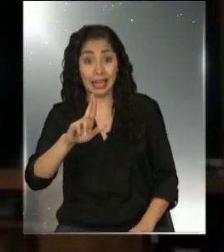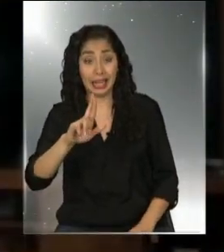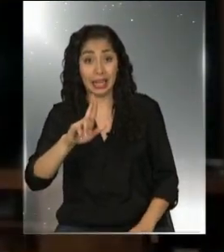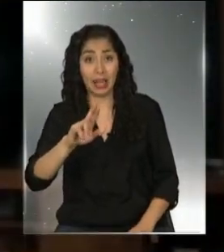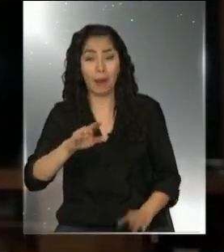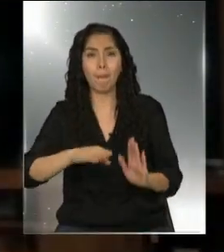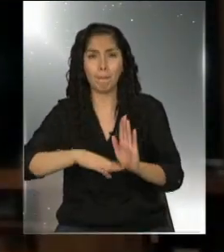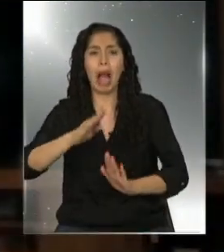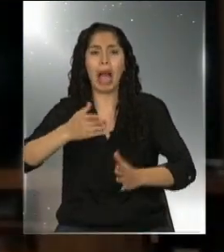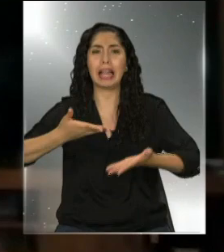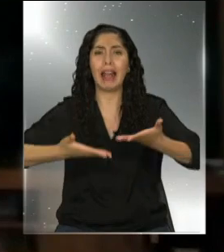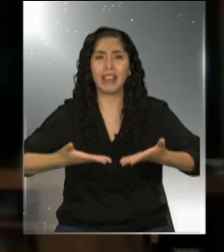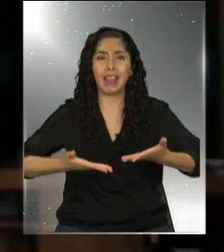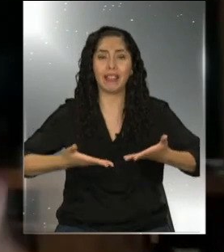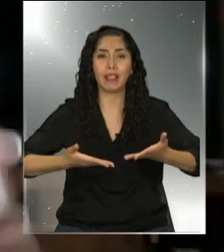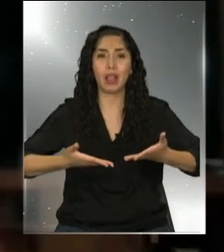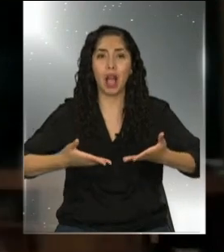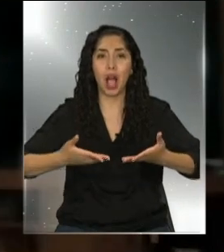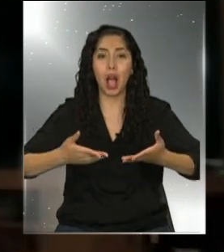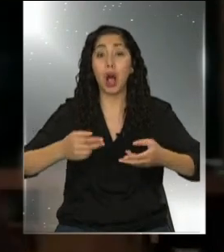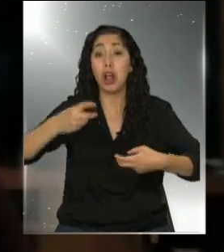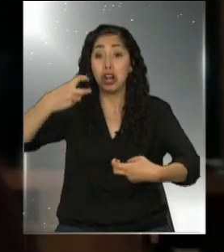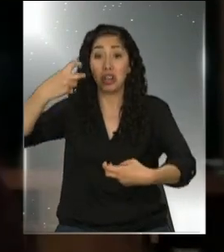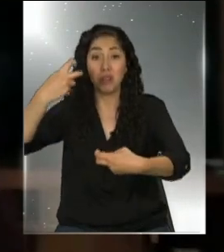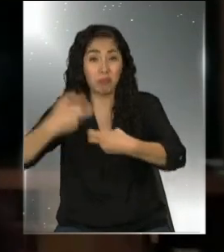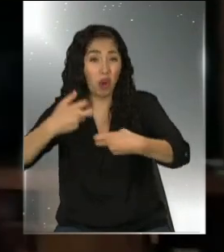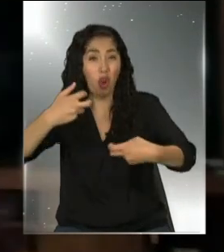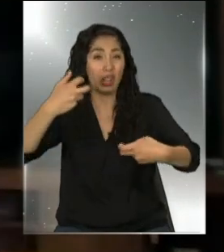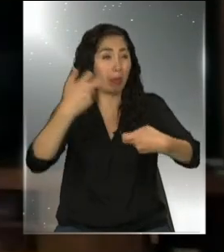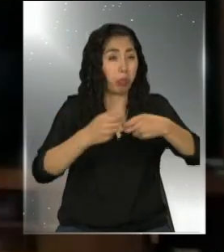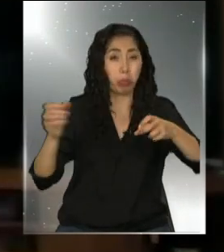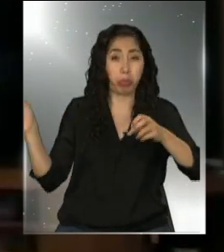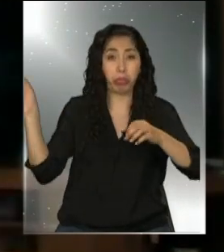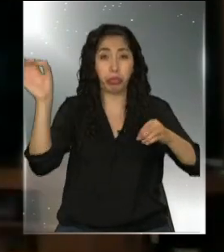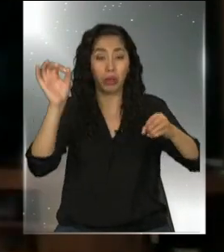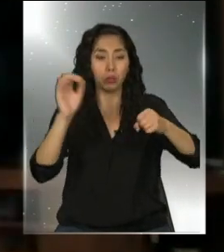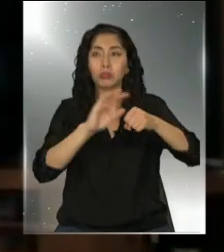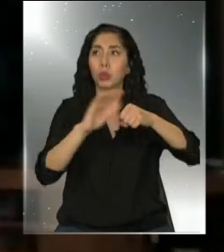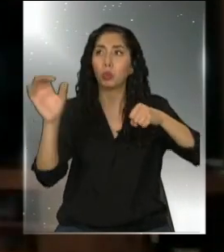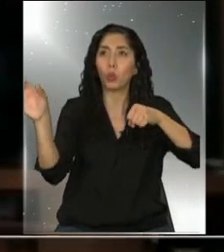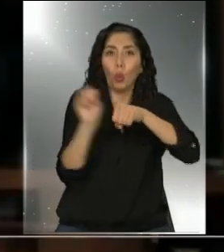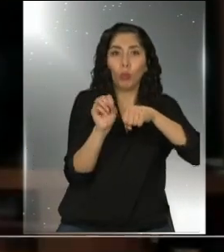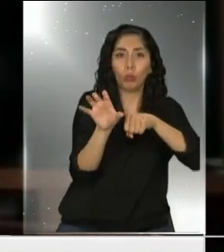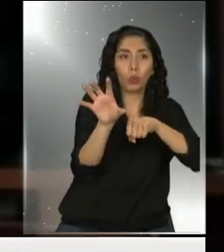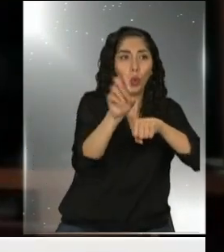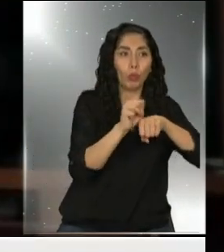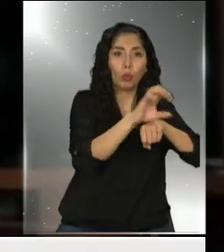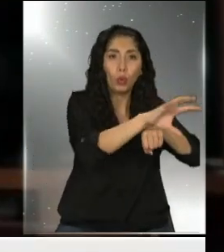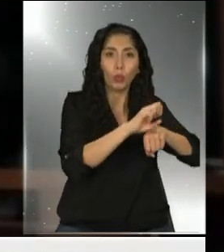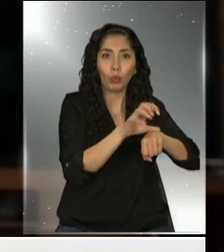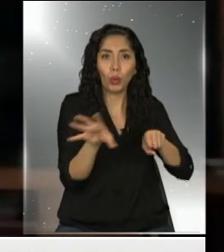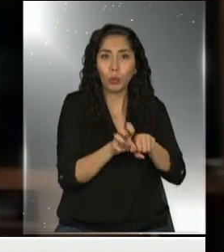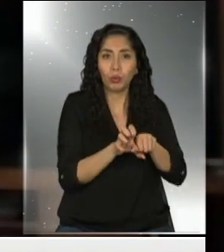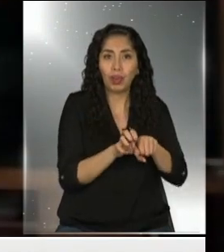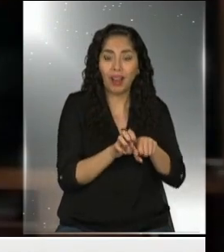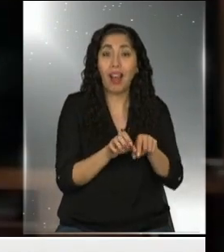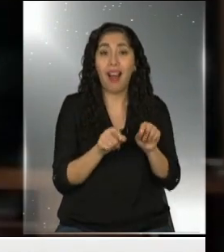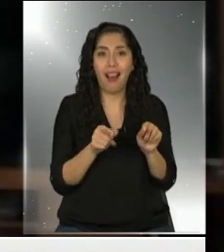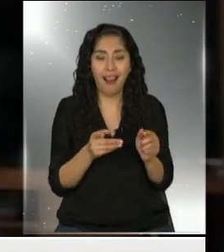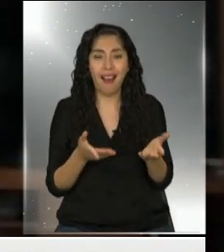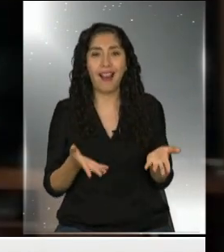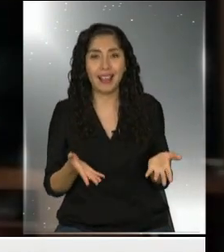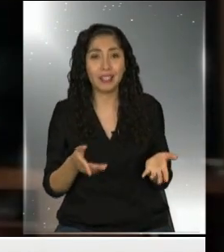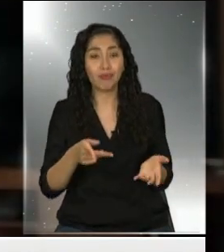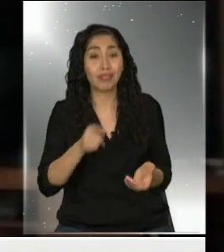este planeta desvía la trayectoria tanto de cometas como de asteroides que serían posibles amenazas para la Tierra. En otras palabras,